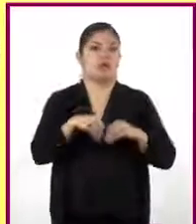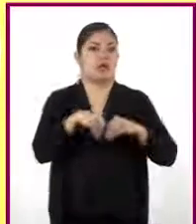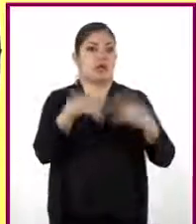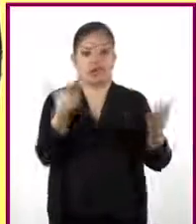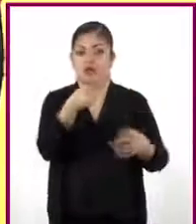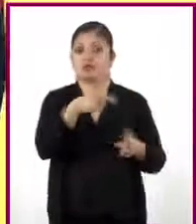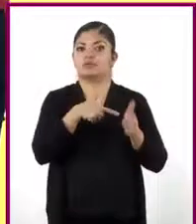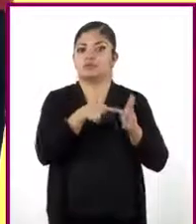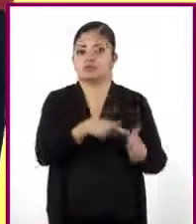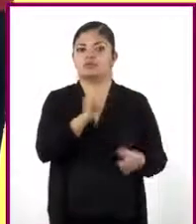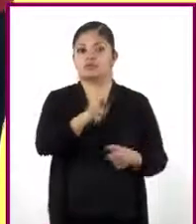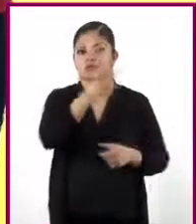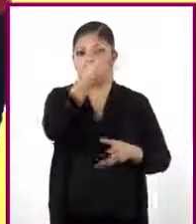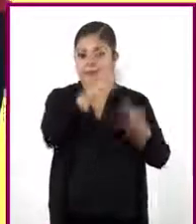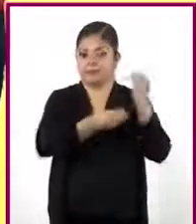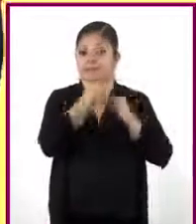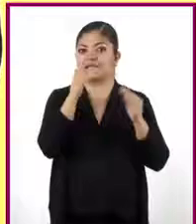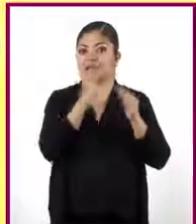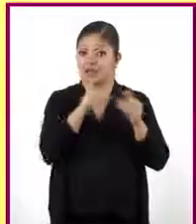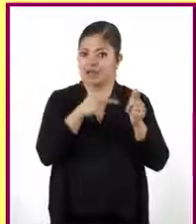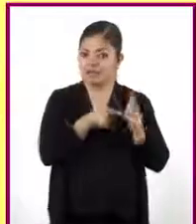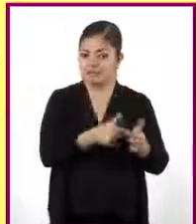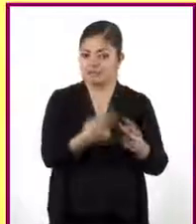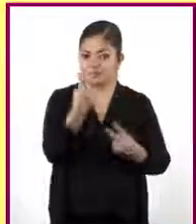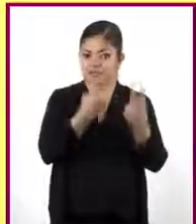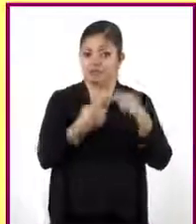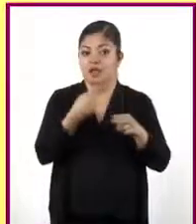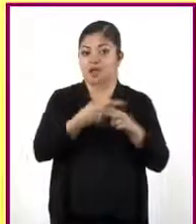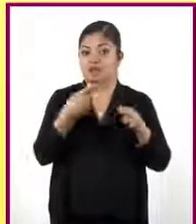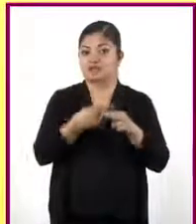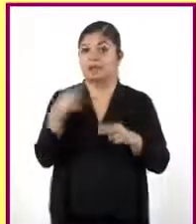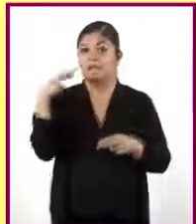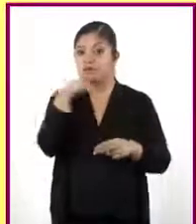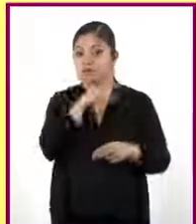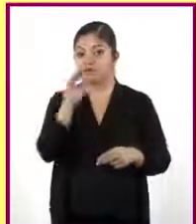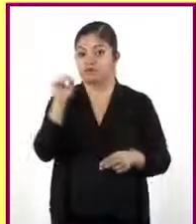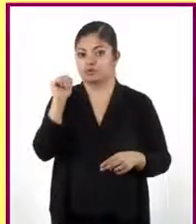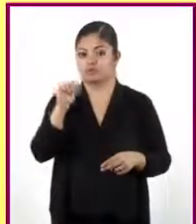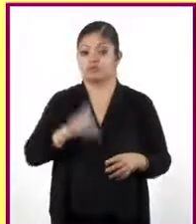la programación de Aprende en Casa. ¡Hasta la próxima!